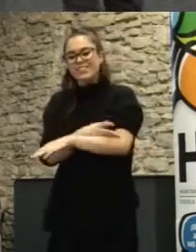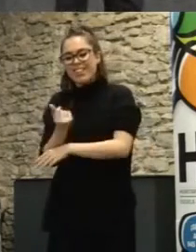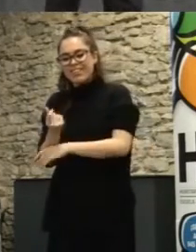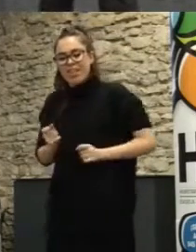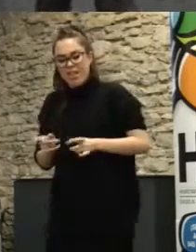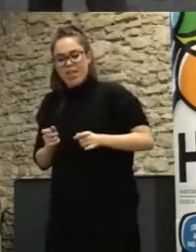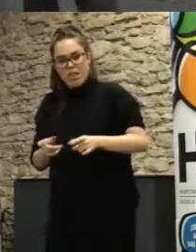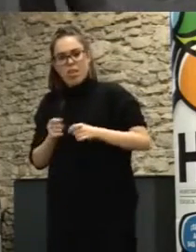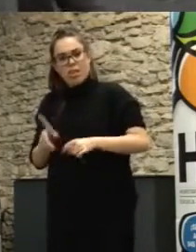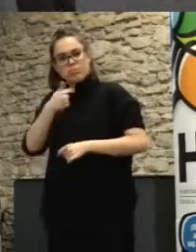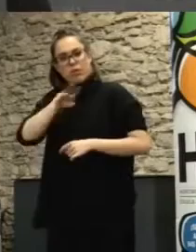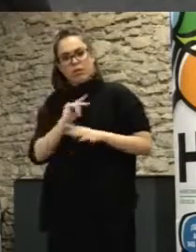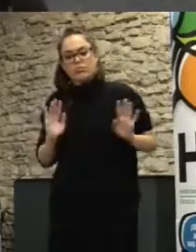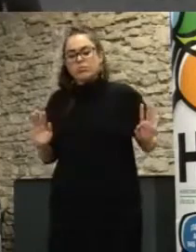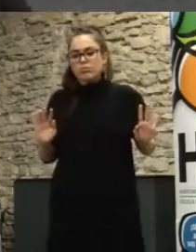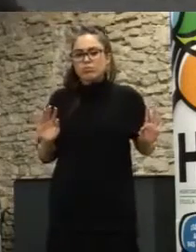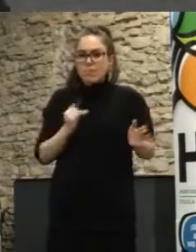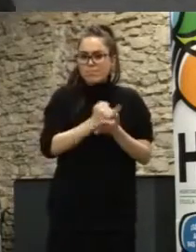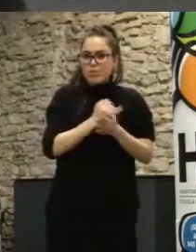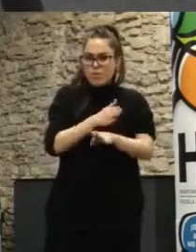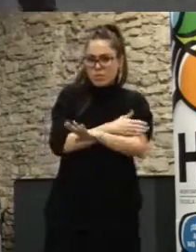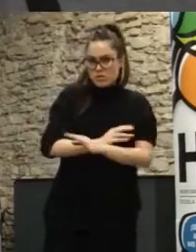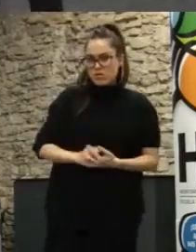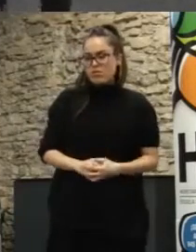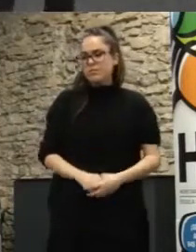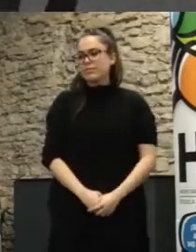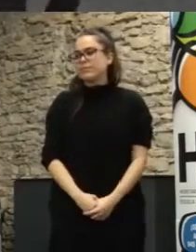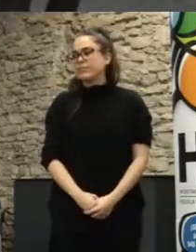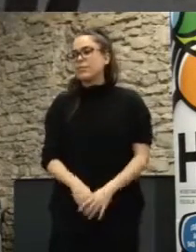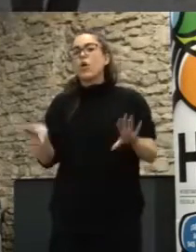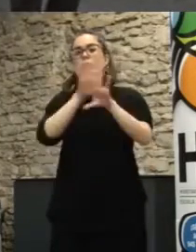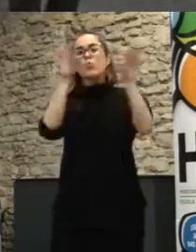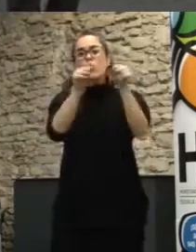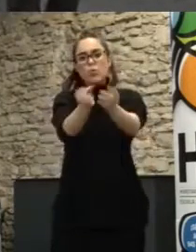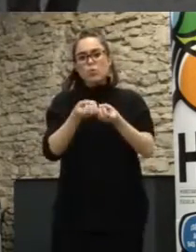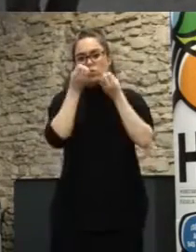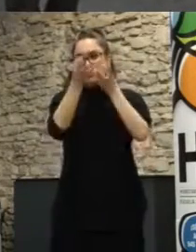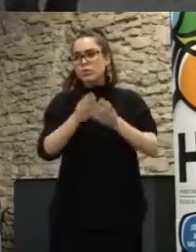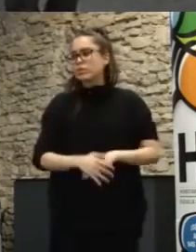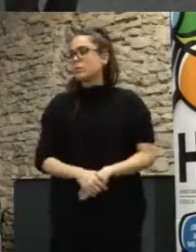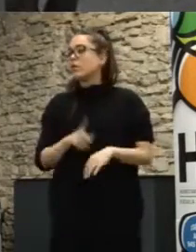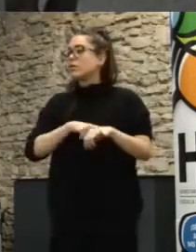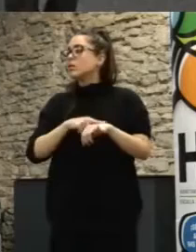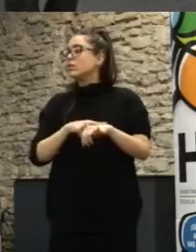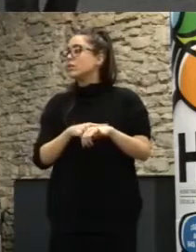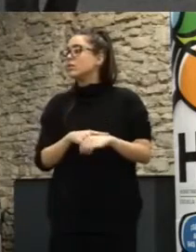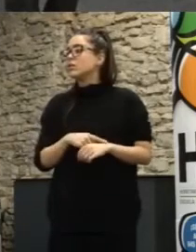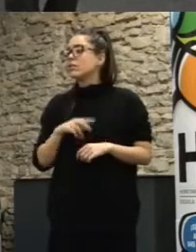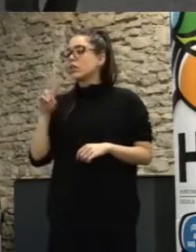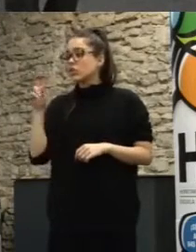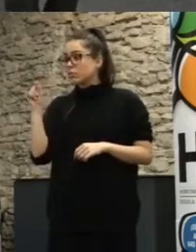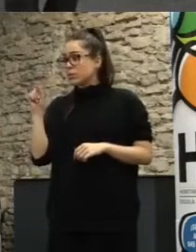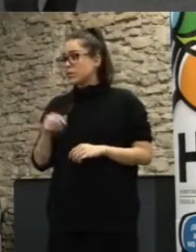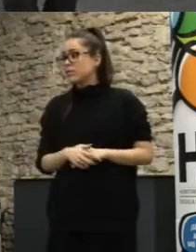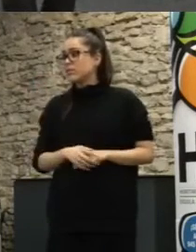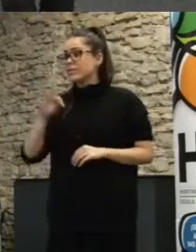¿no? bien un poco como conclusión no sé ¿cuánto tiempo queda? dos minutos